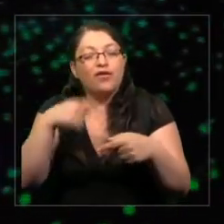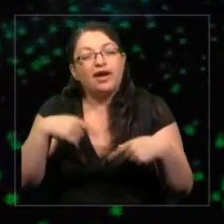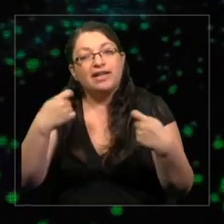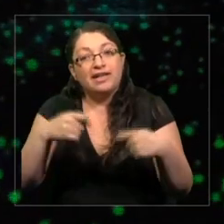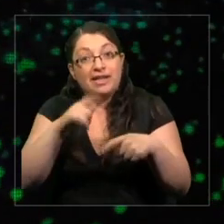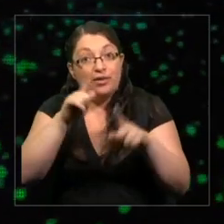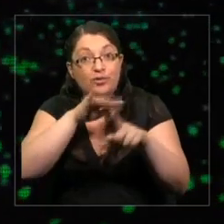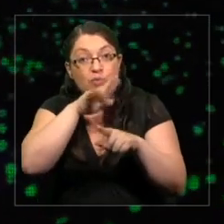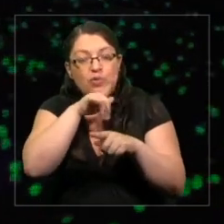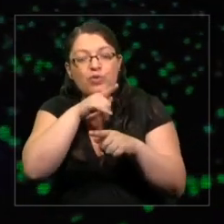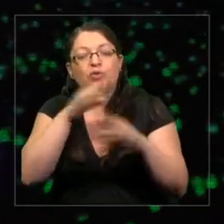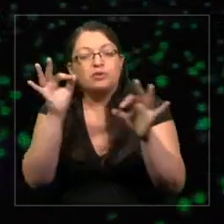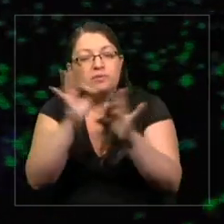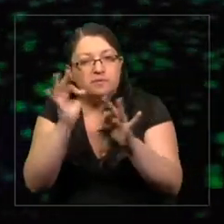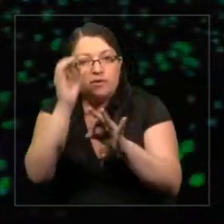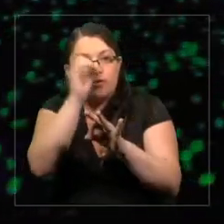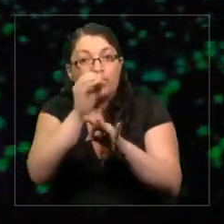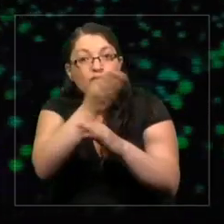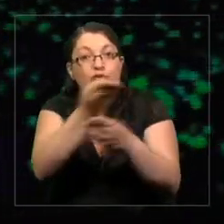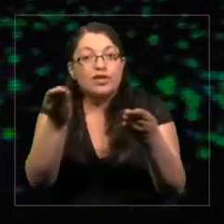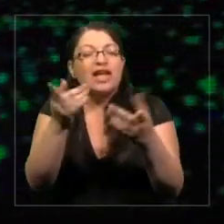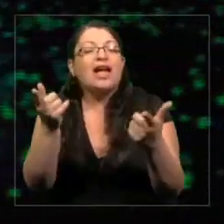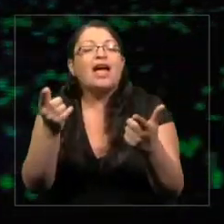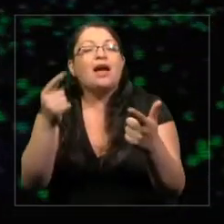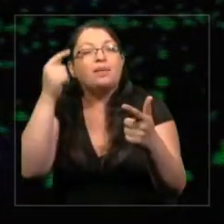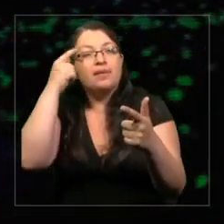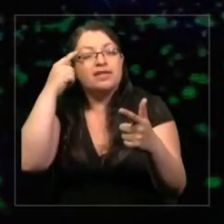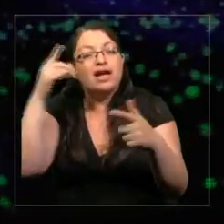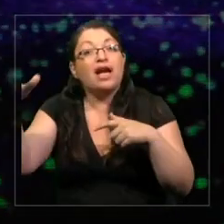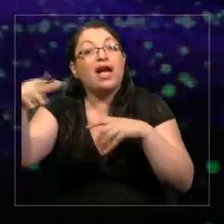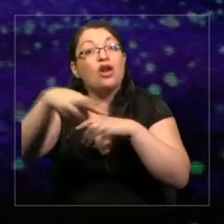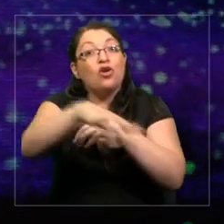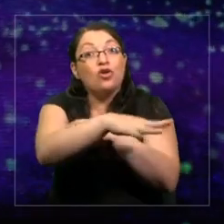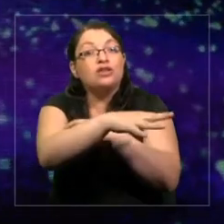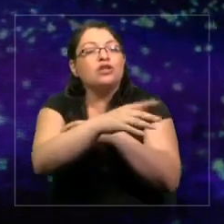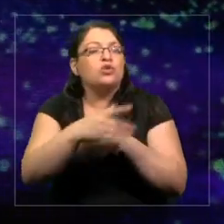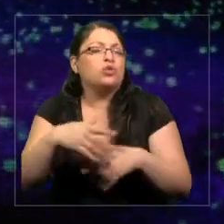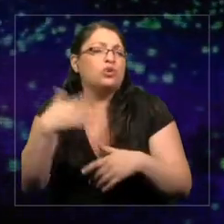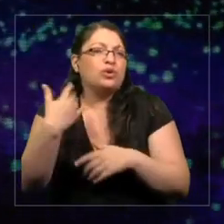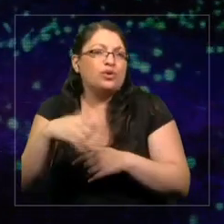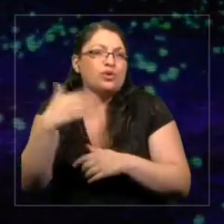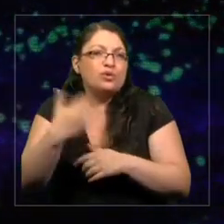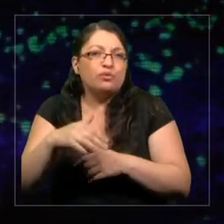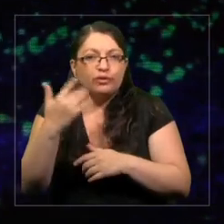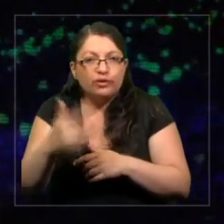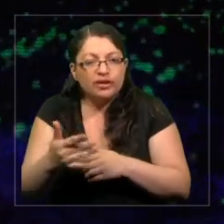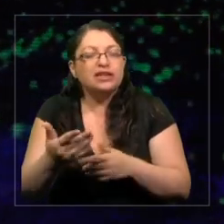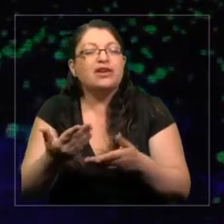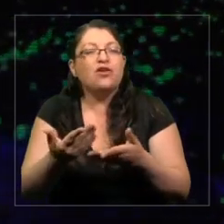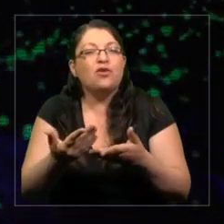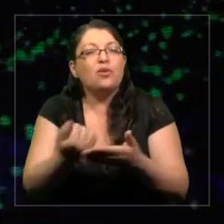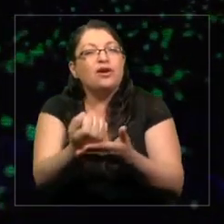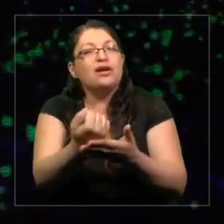los océanos son fundamentales, son una lección de vida para que nos protege.